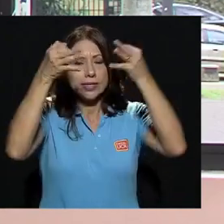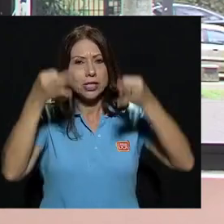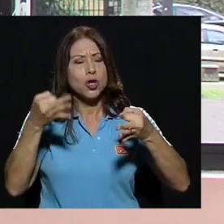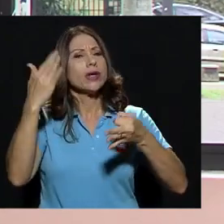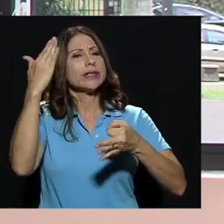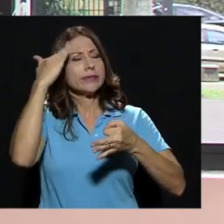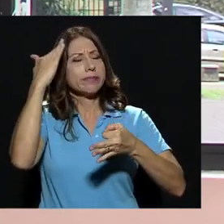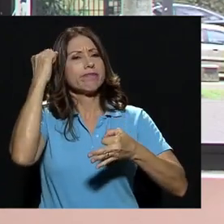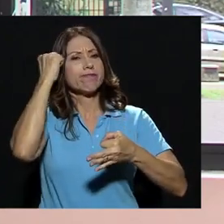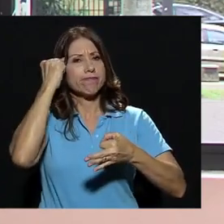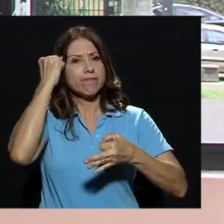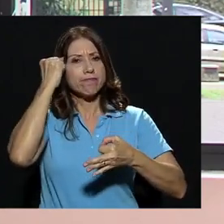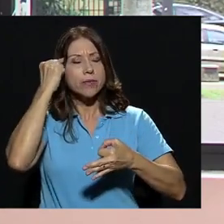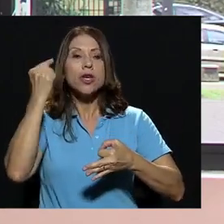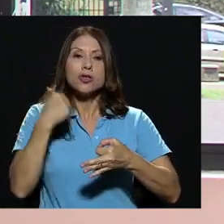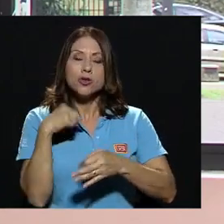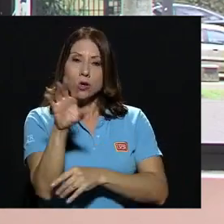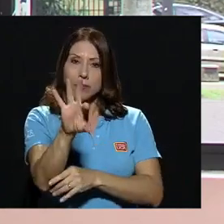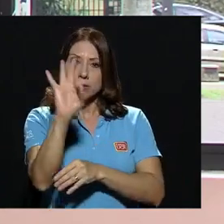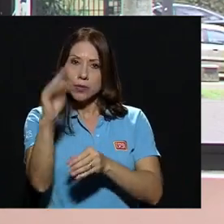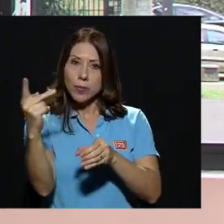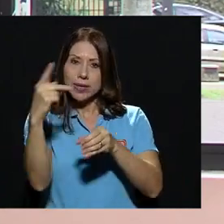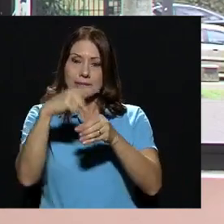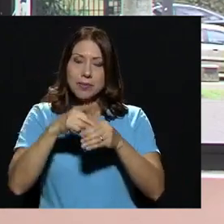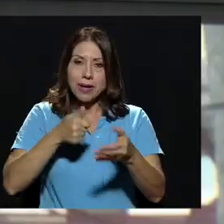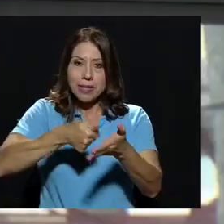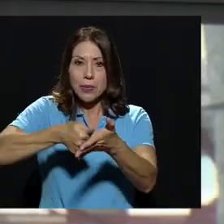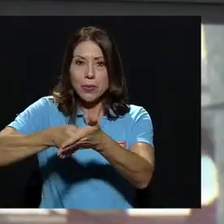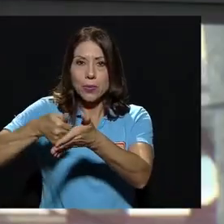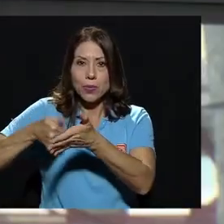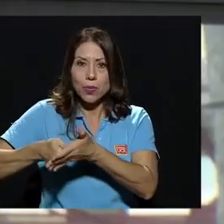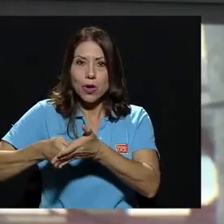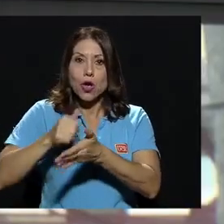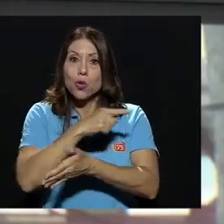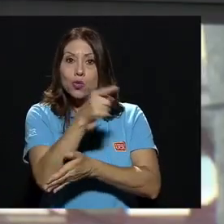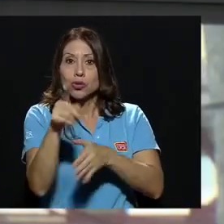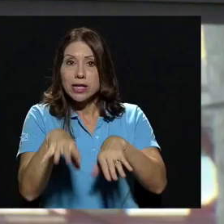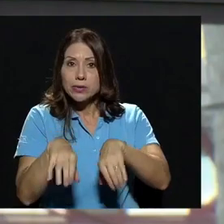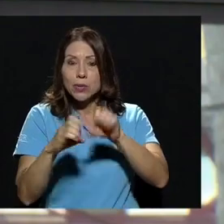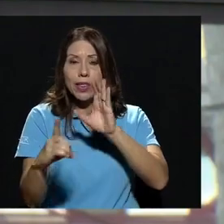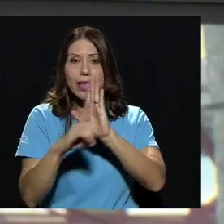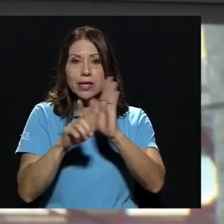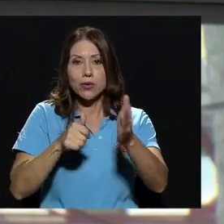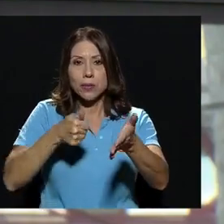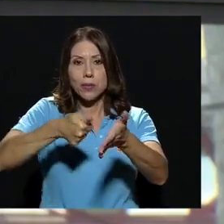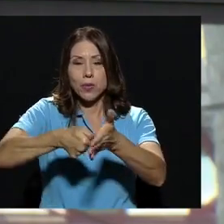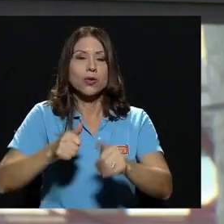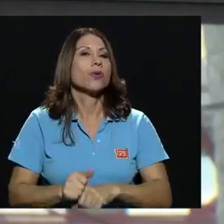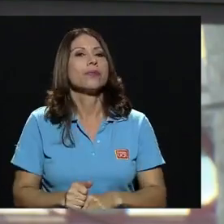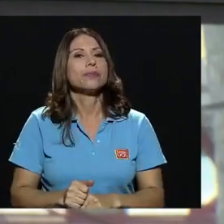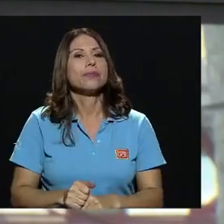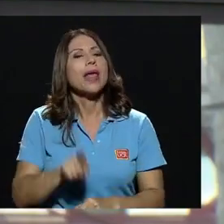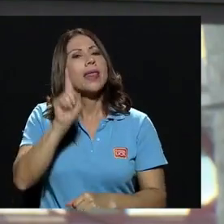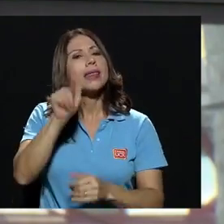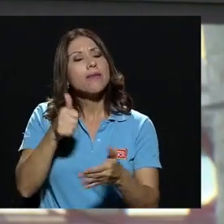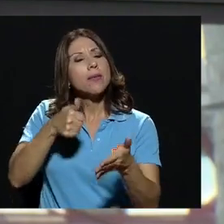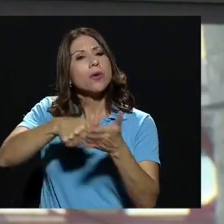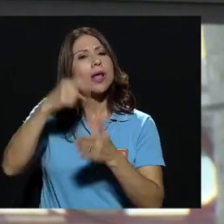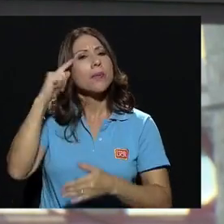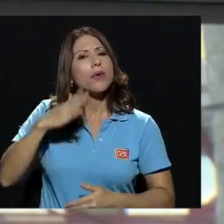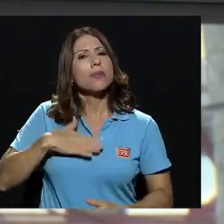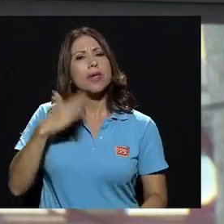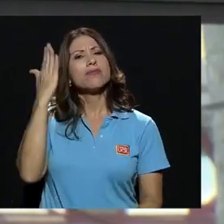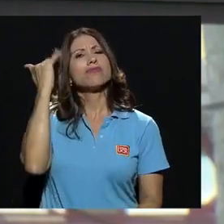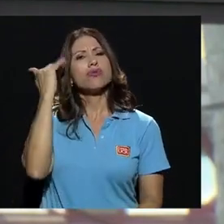Yo les invito a participar de este proceso electoral y ejercer su derecho al voto. ¿Por qué deben votar por mí?